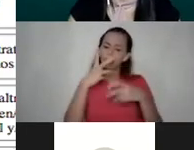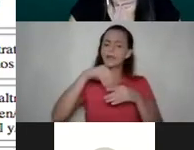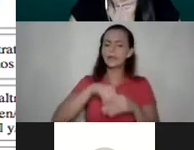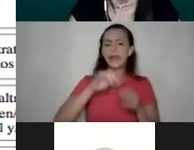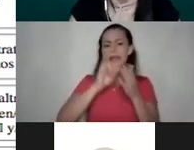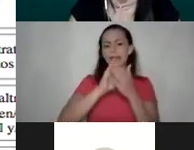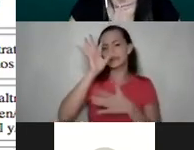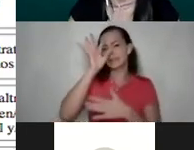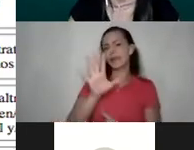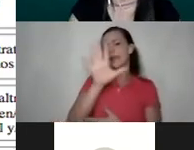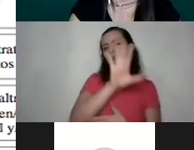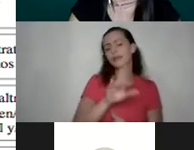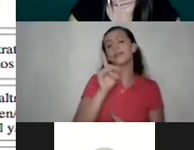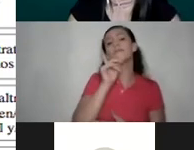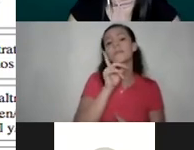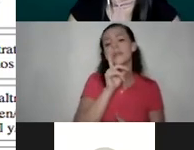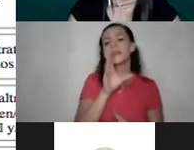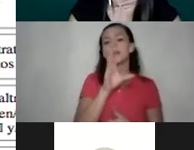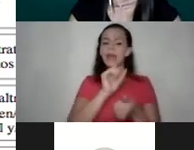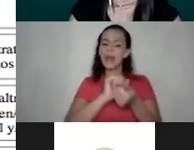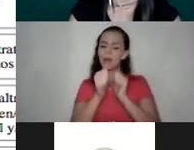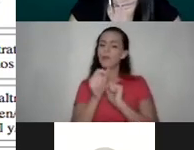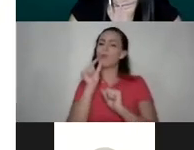creencias y mitos y zarandearlas un poco.